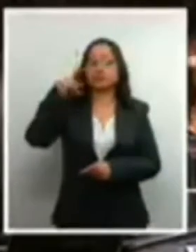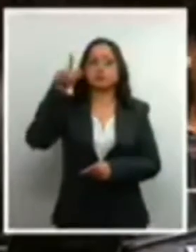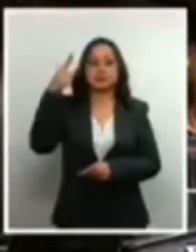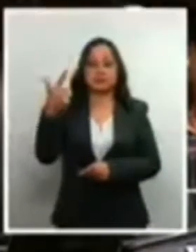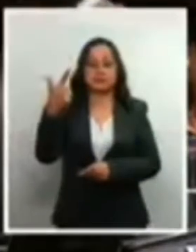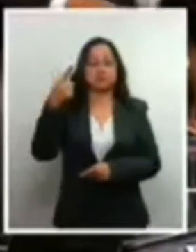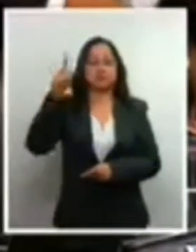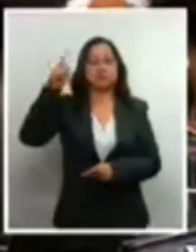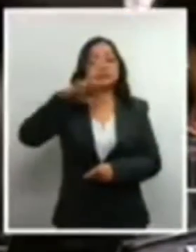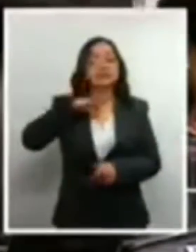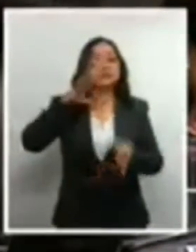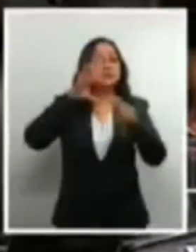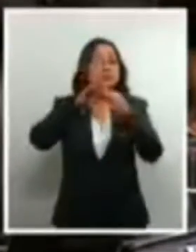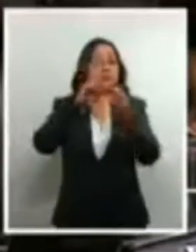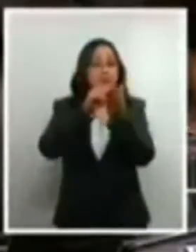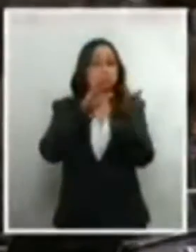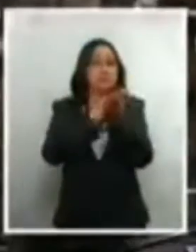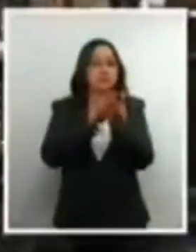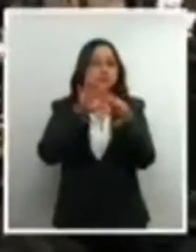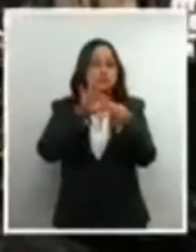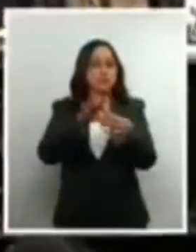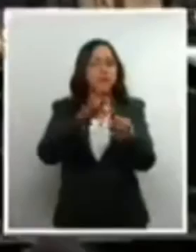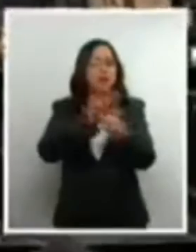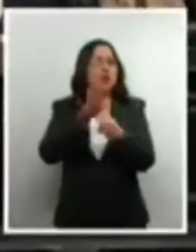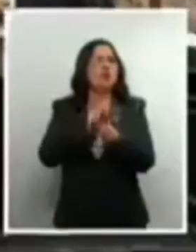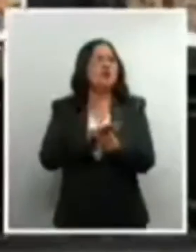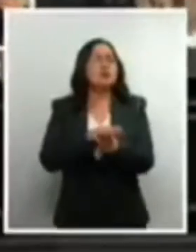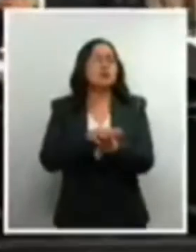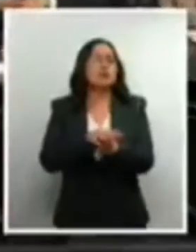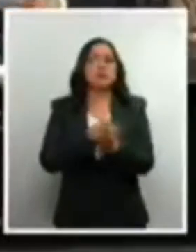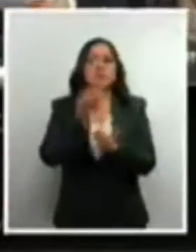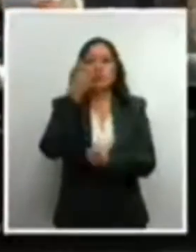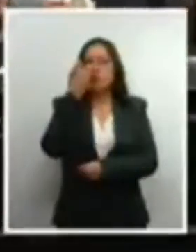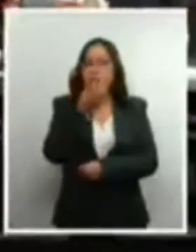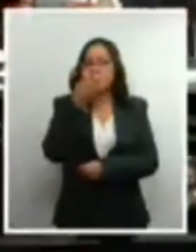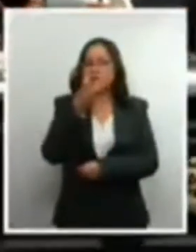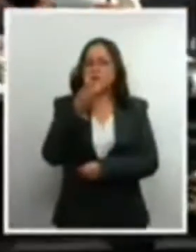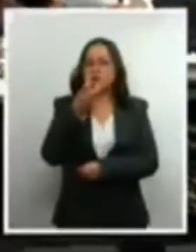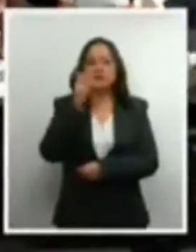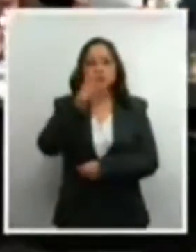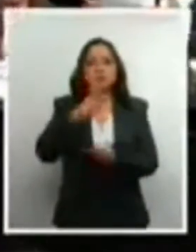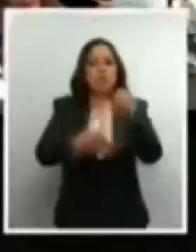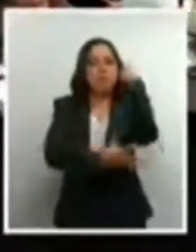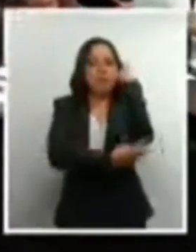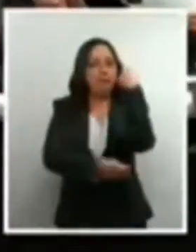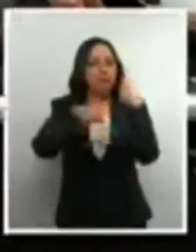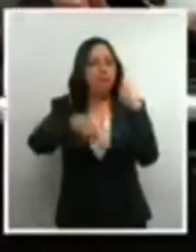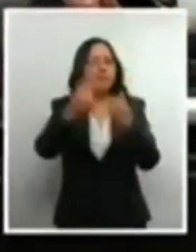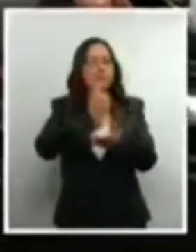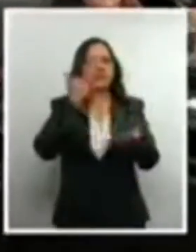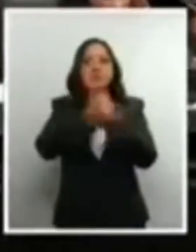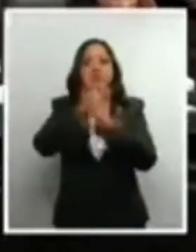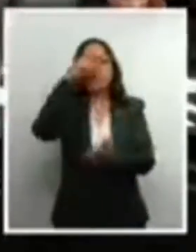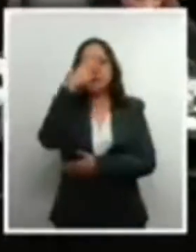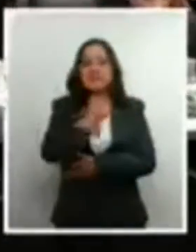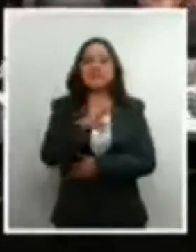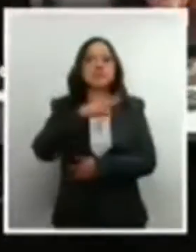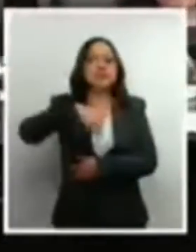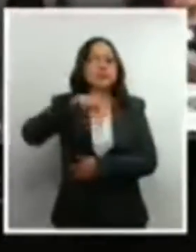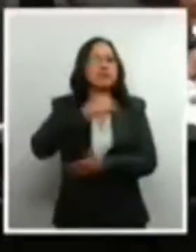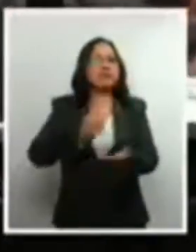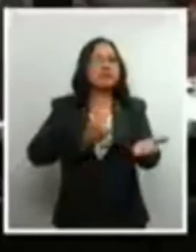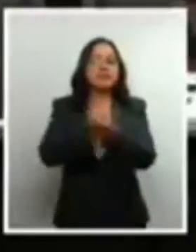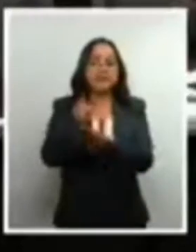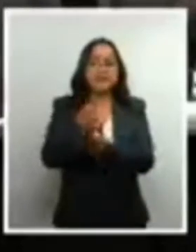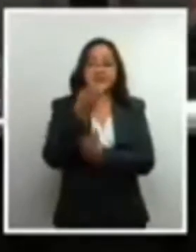se estableció la constitucionalidad de la destipificación de la interrupción del embarazo en la Ciudad de México se determinó en